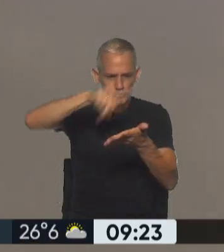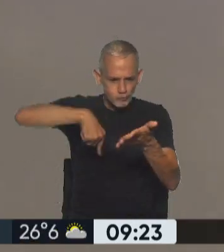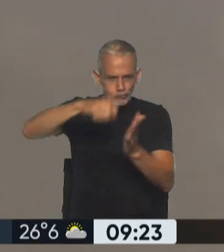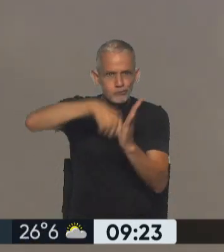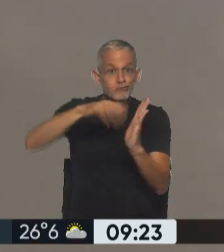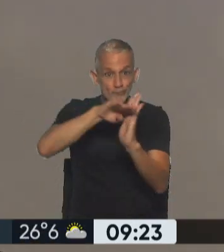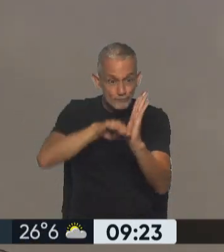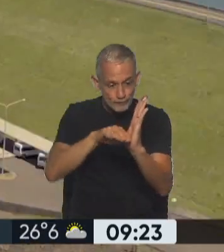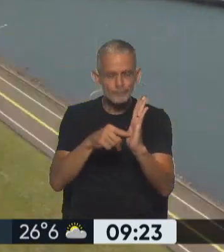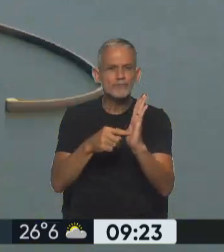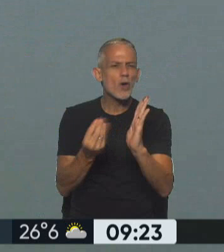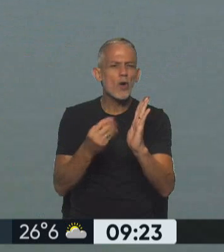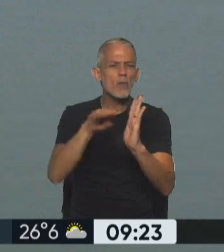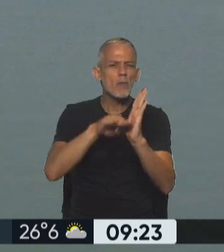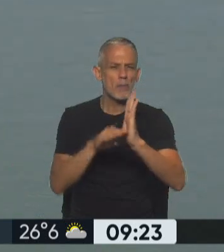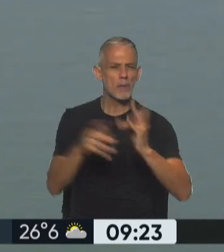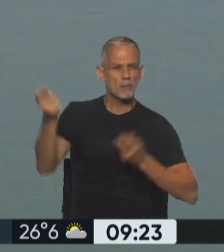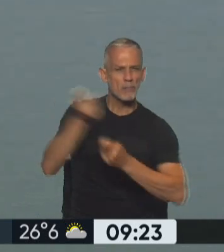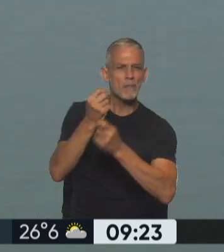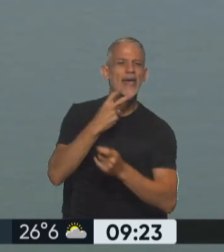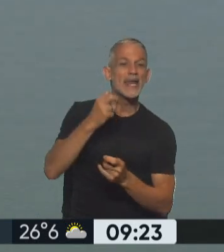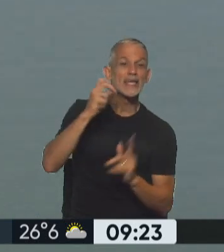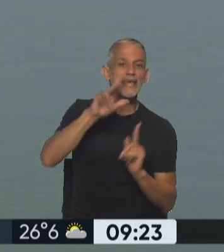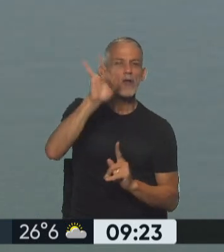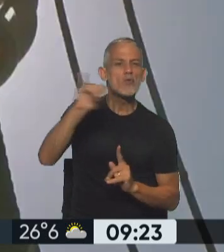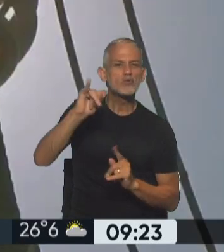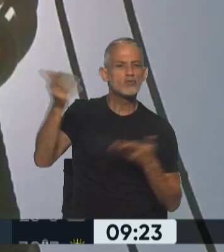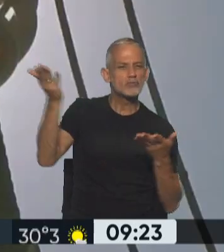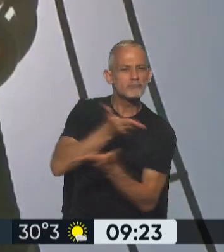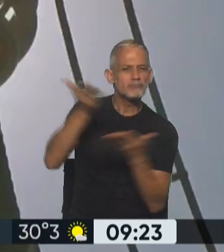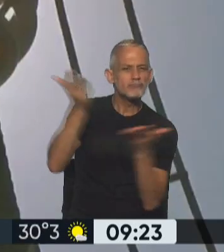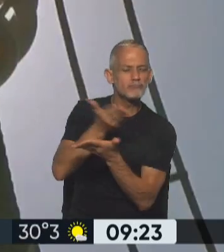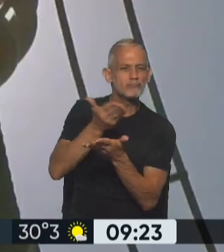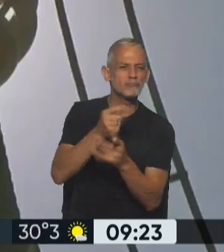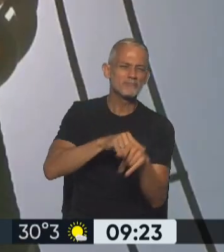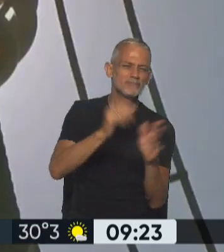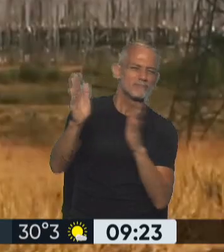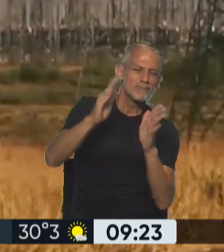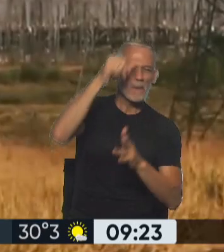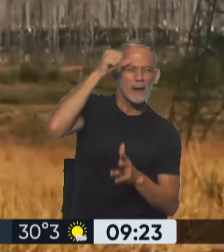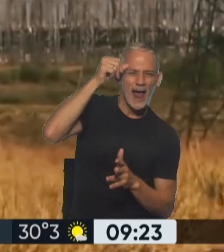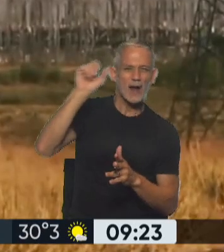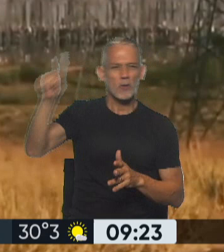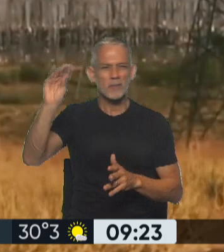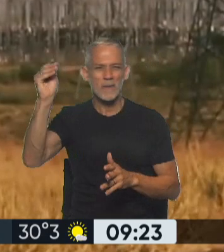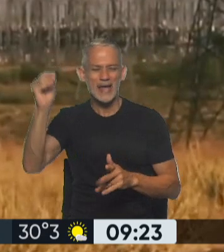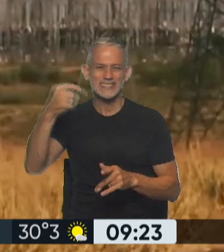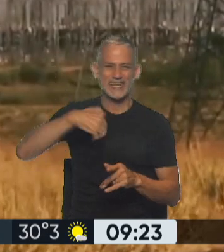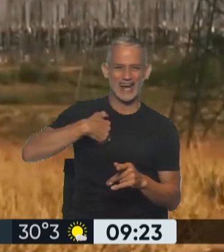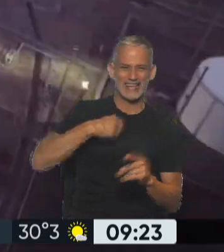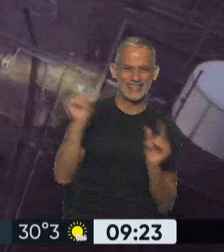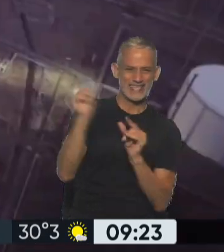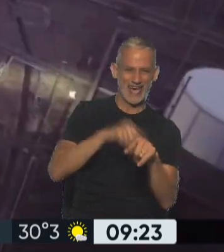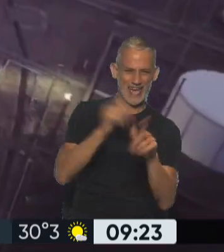establece un marco regulatorio para el intercambio de energía eléctrica en algunas estaciones del año más demandada por Brasil y en otras por Argentina.